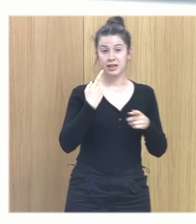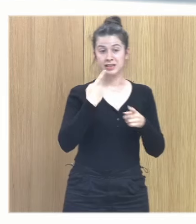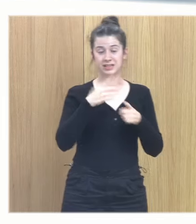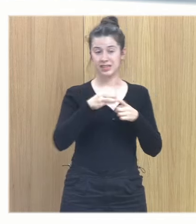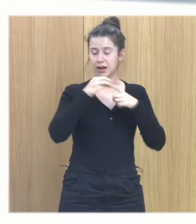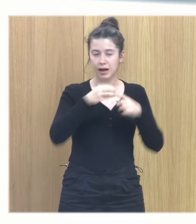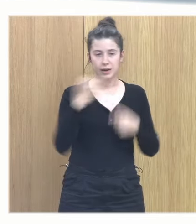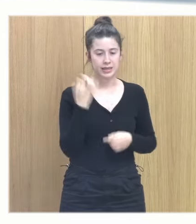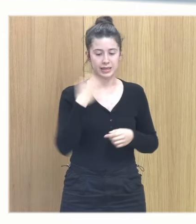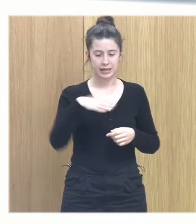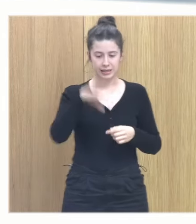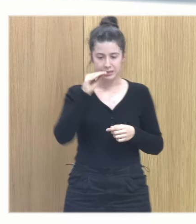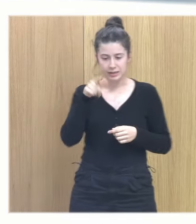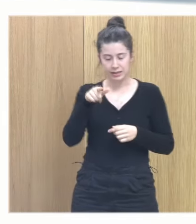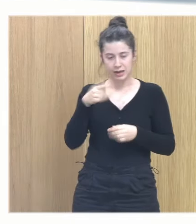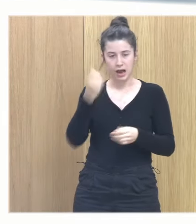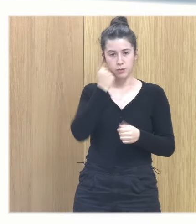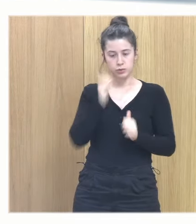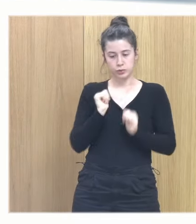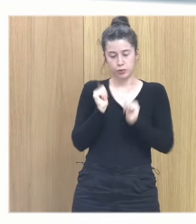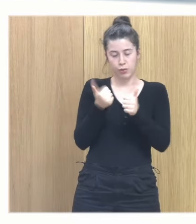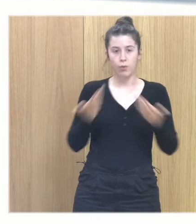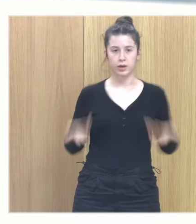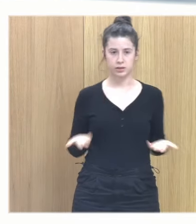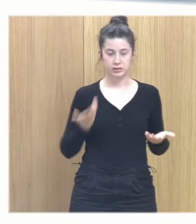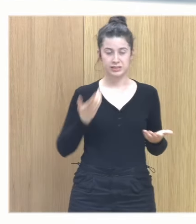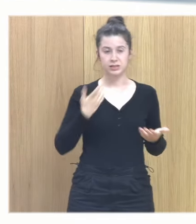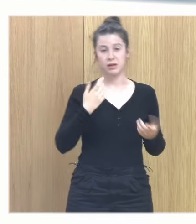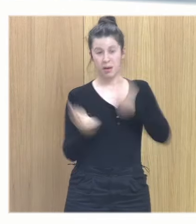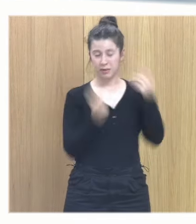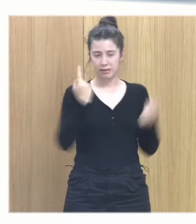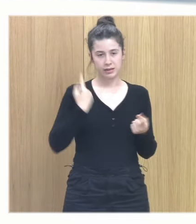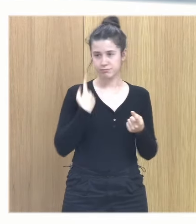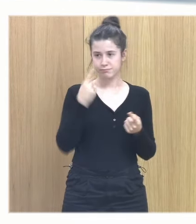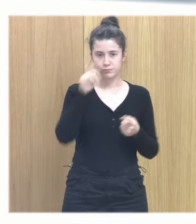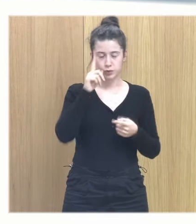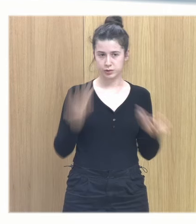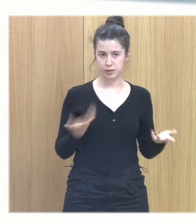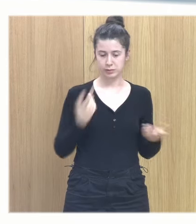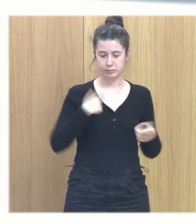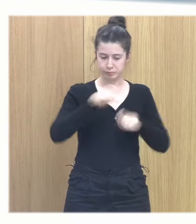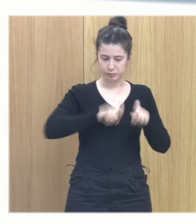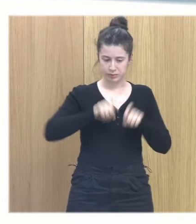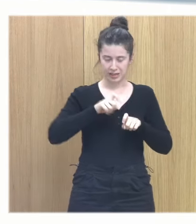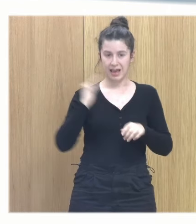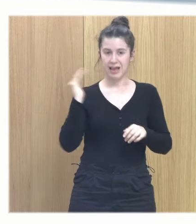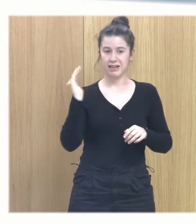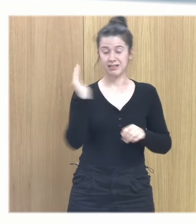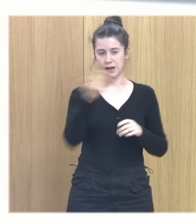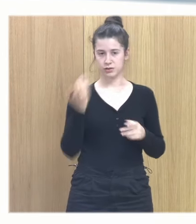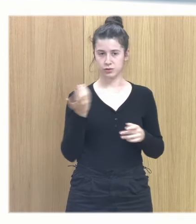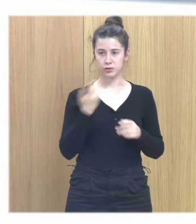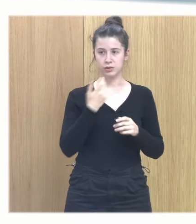entender cuándo empezó el abuso. Y a veces no lo sabemos. Entonces de nuevo vuelvo al daño. ¿Cómo sé yo que el abuso